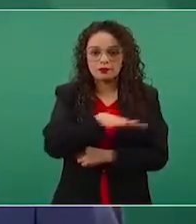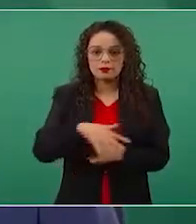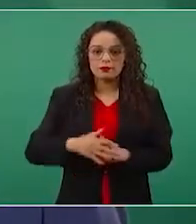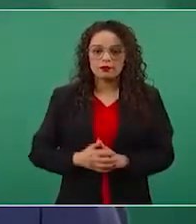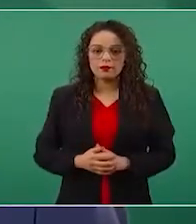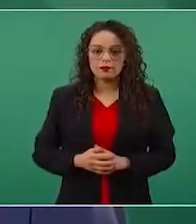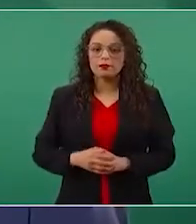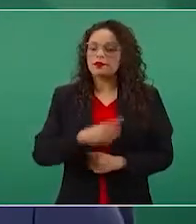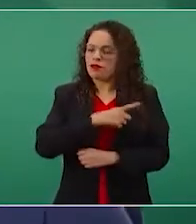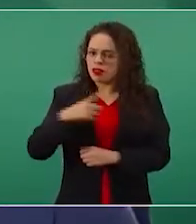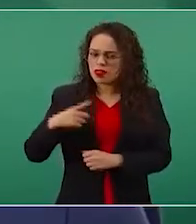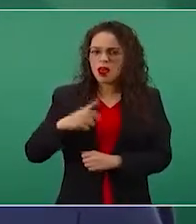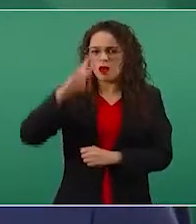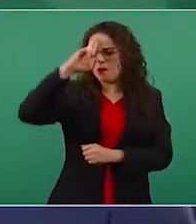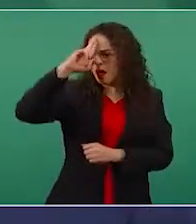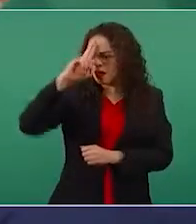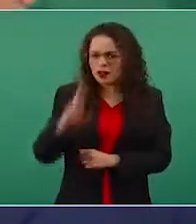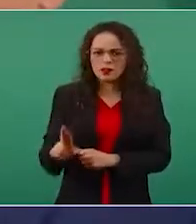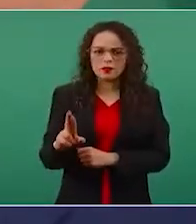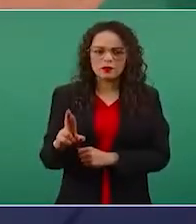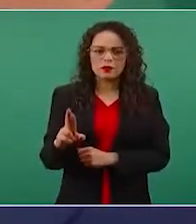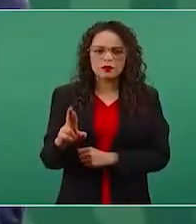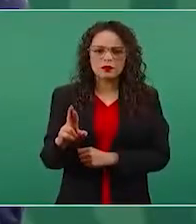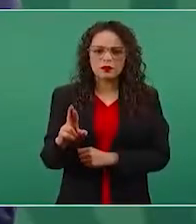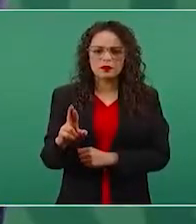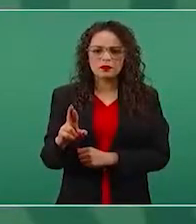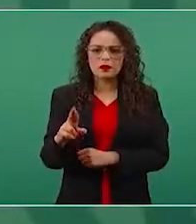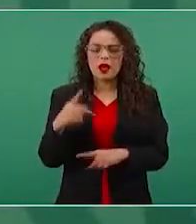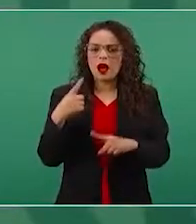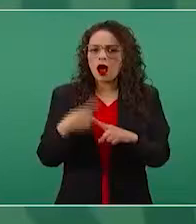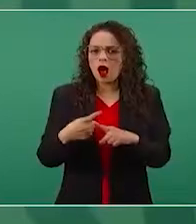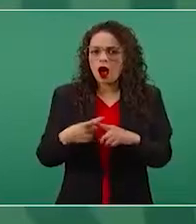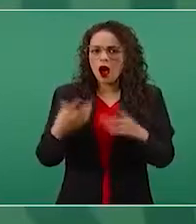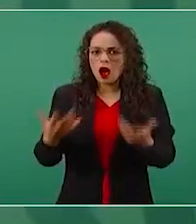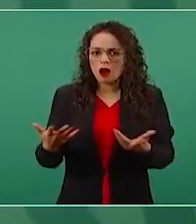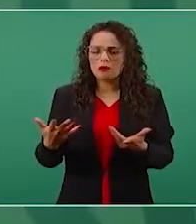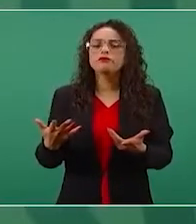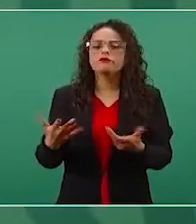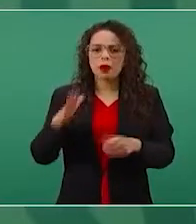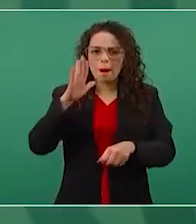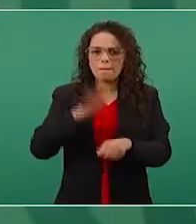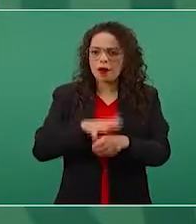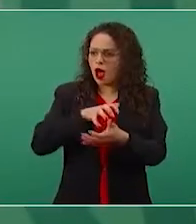el respeto a la opinión de la mayoría.